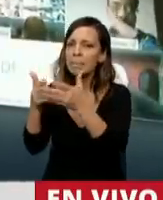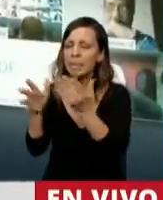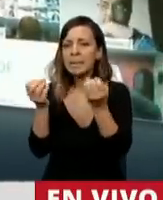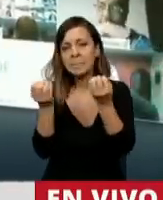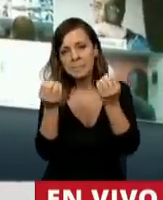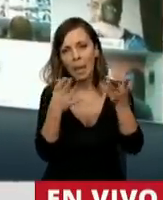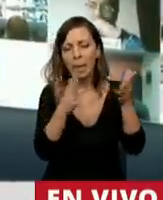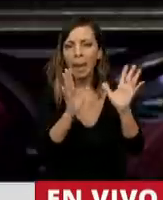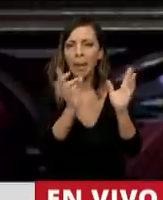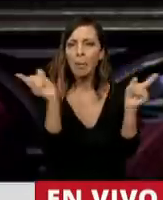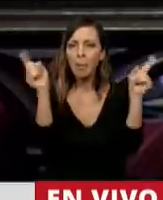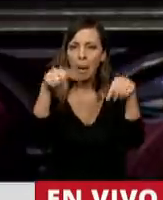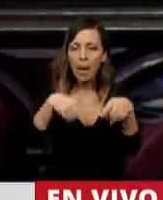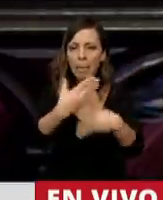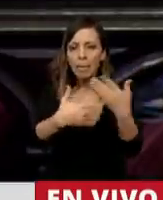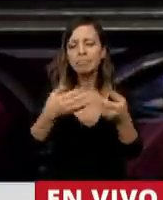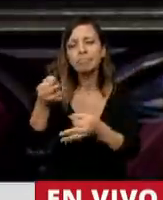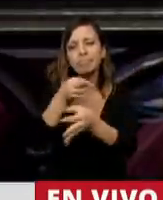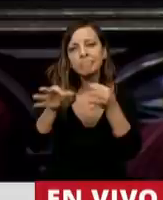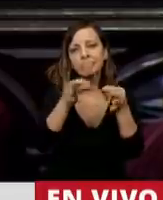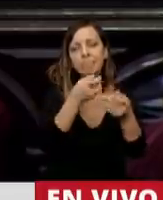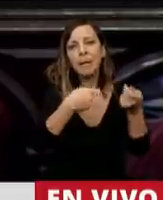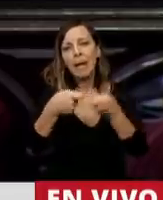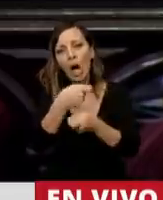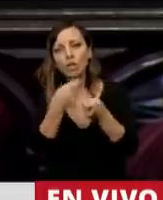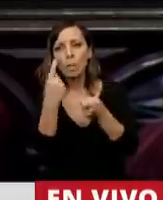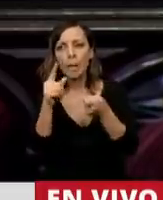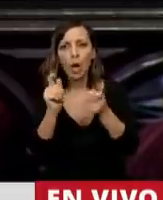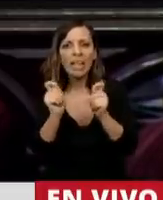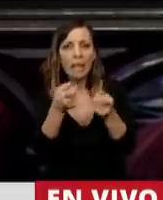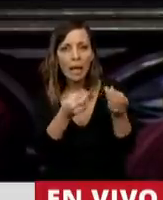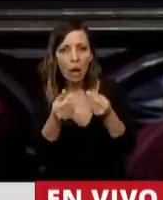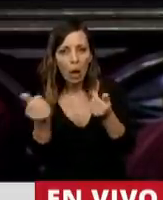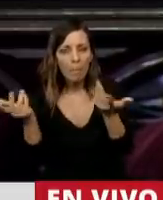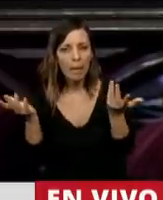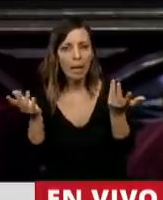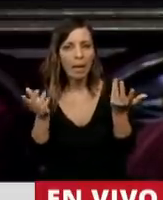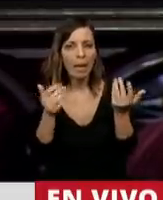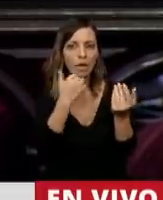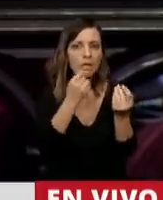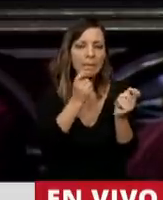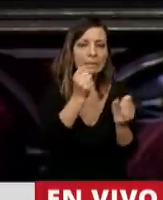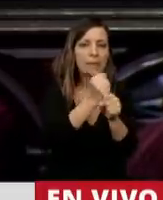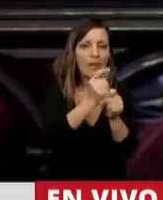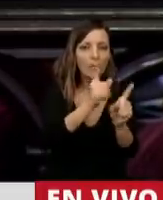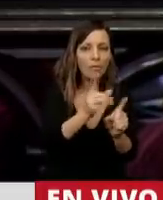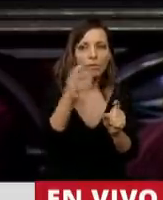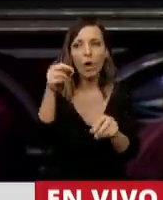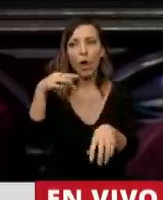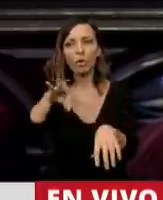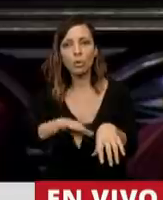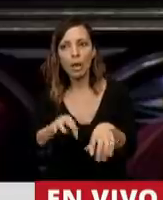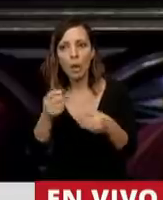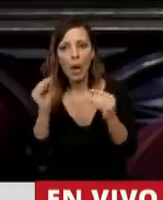comprarle algo de aquellos que no saben si tendrá o no el trabajo, que puede llegar a fin de mes. Bueno, porque hay diferentes niveles de